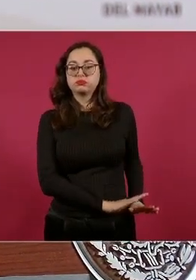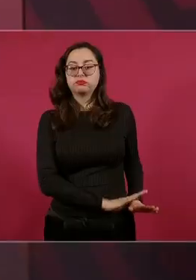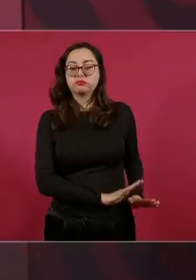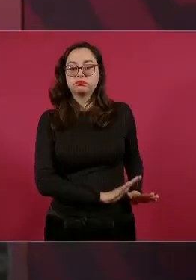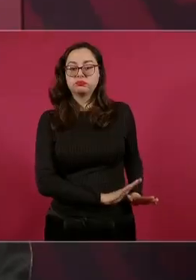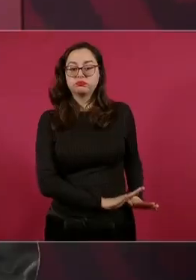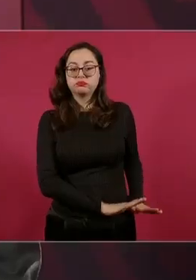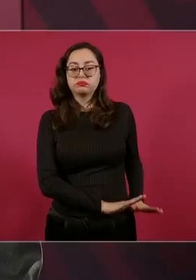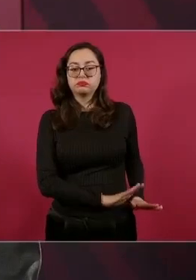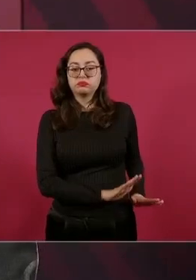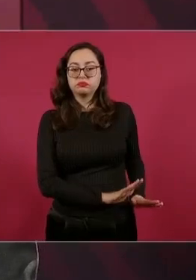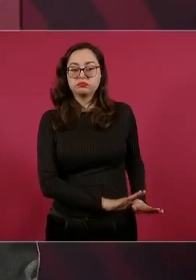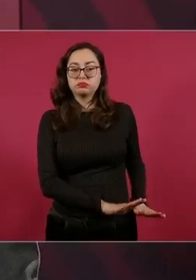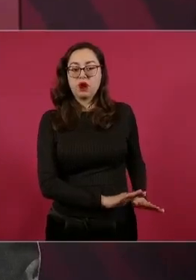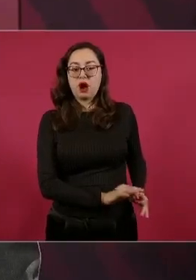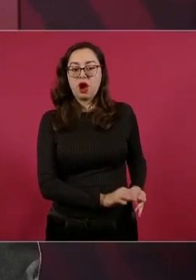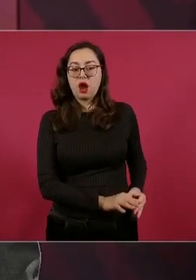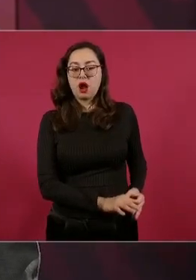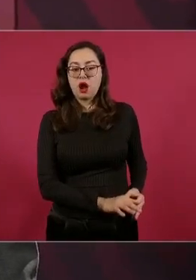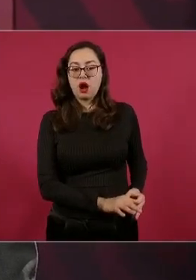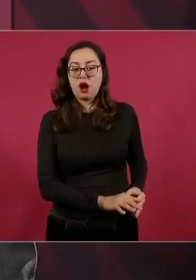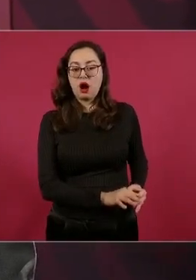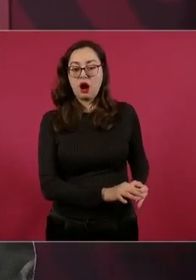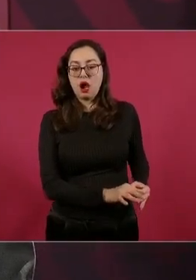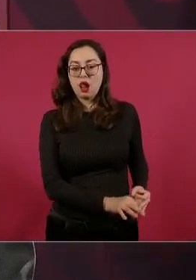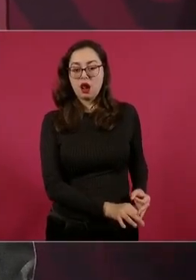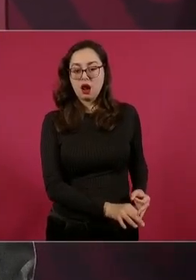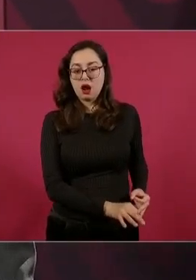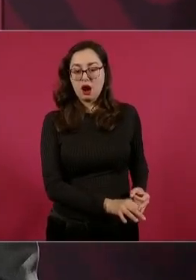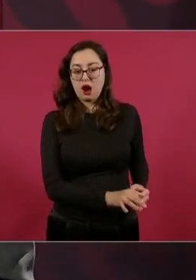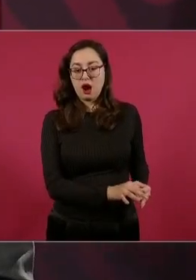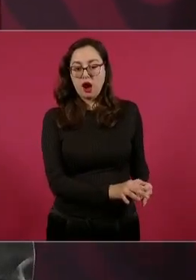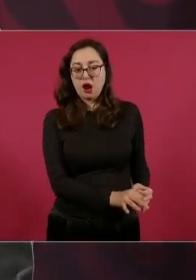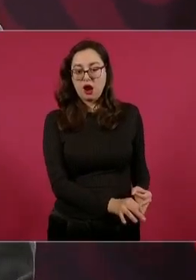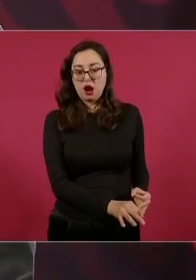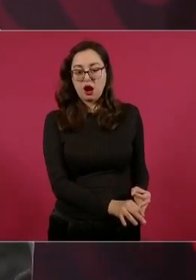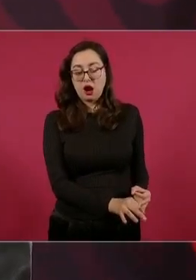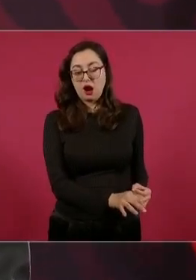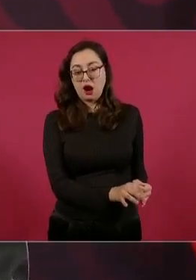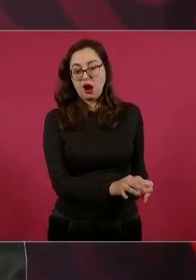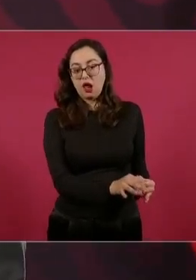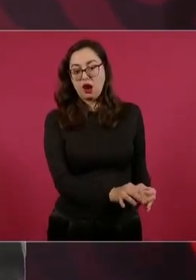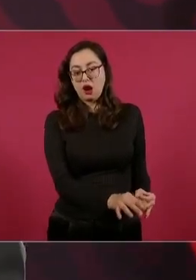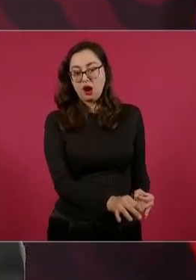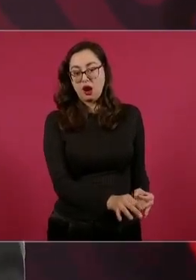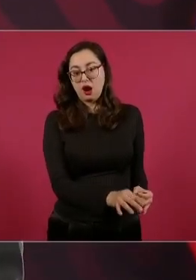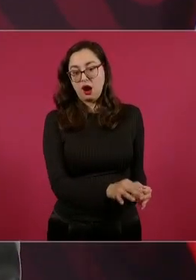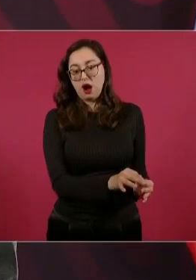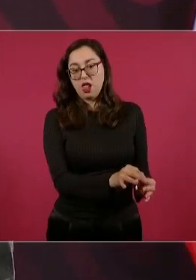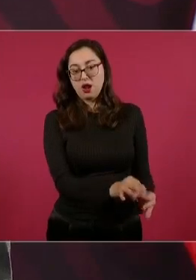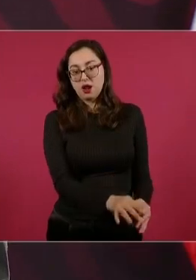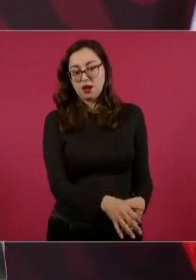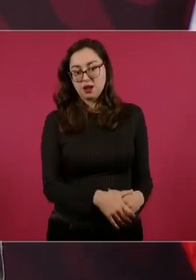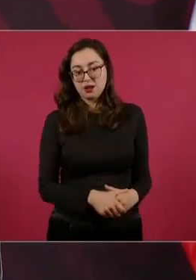tiempo y esperar a ver qué pasa.